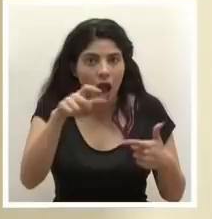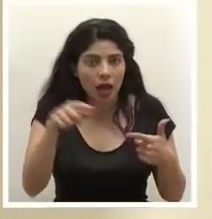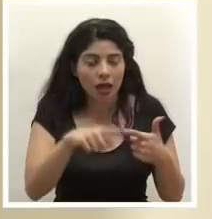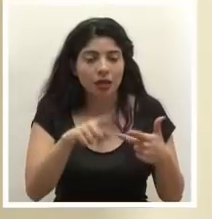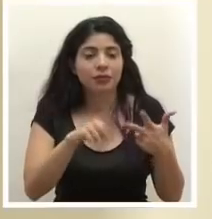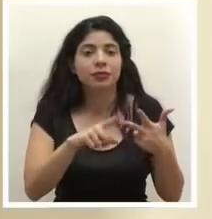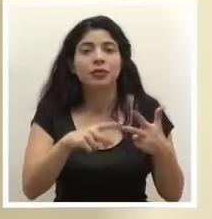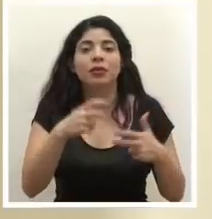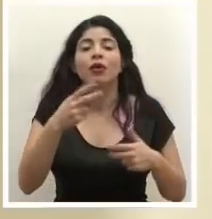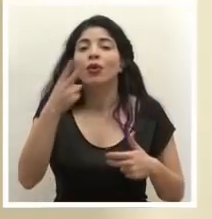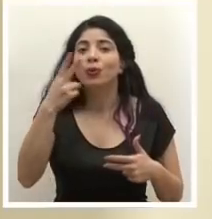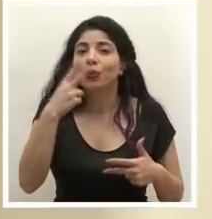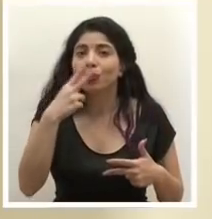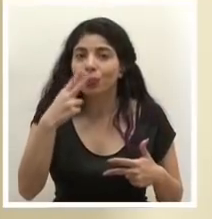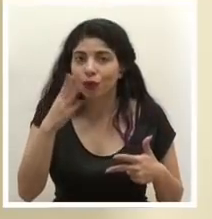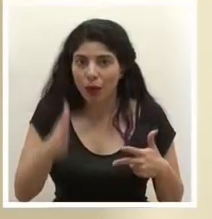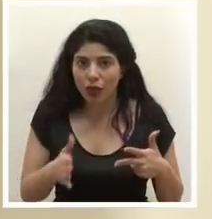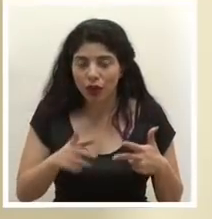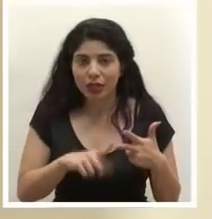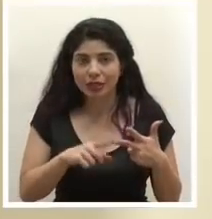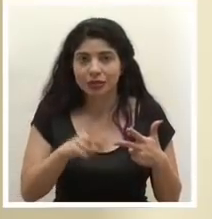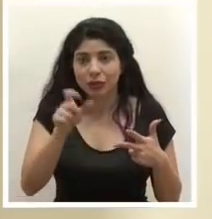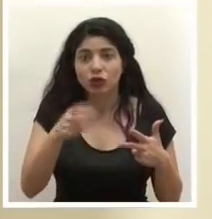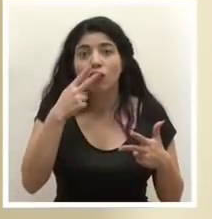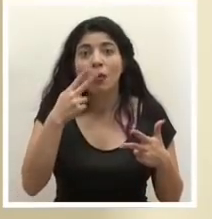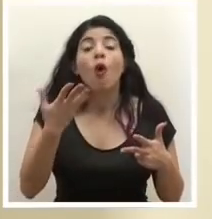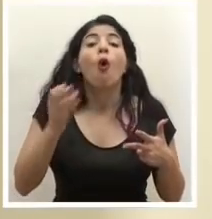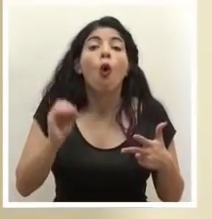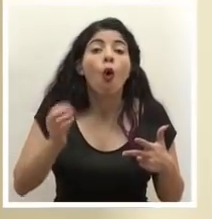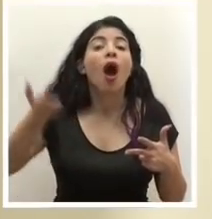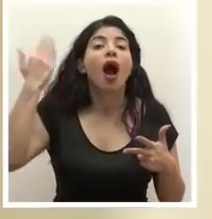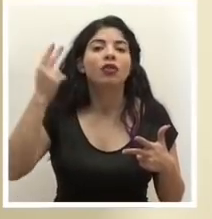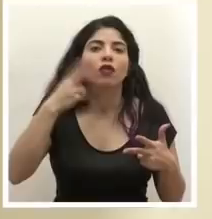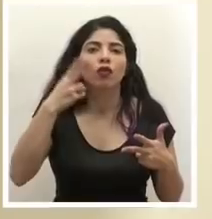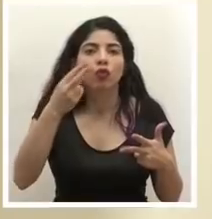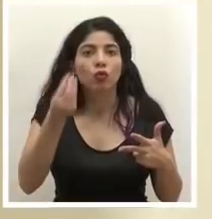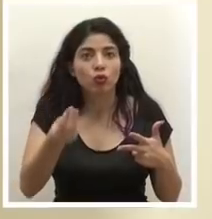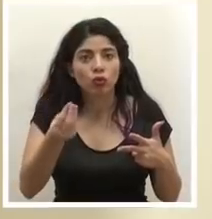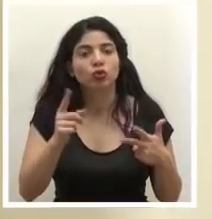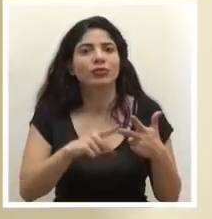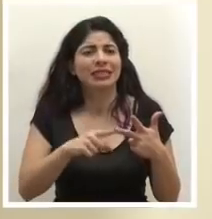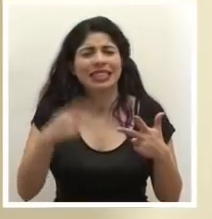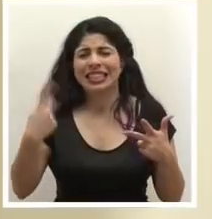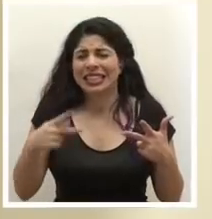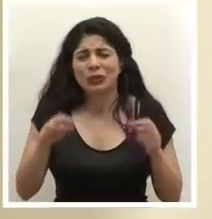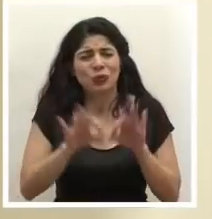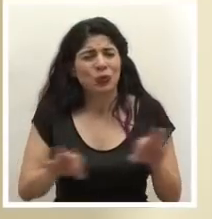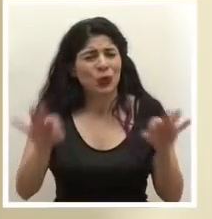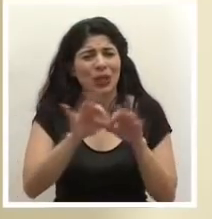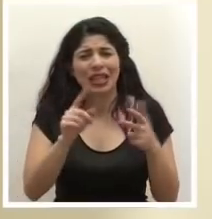antecedentes de tabaquismo, que sean fumadores o que hayan sido fumadores, es un factor de riesgo muy importante,